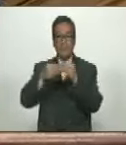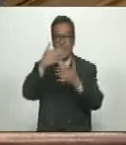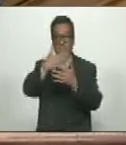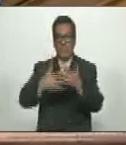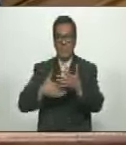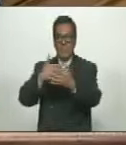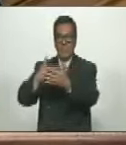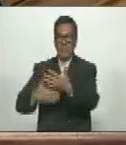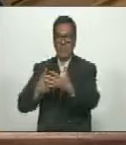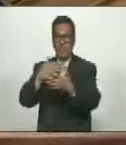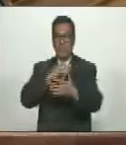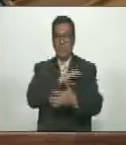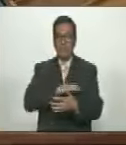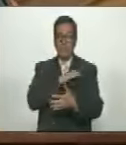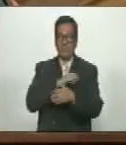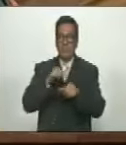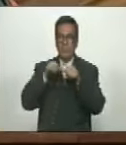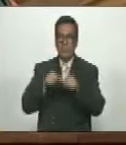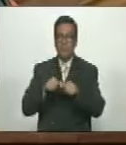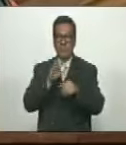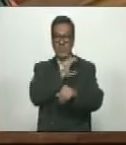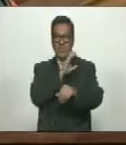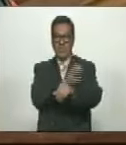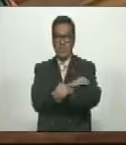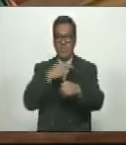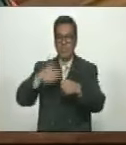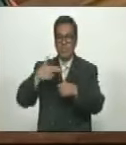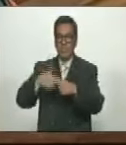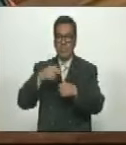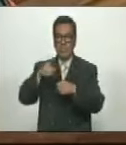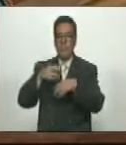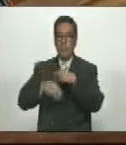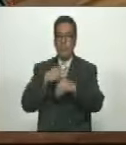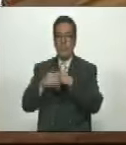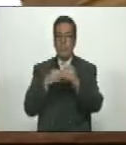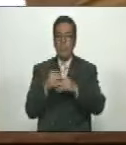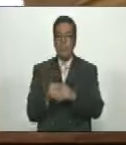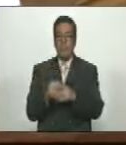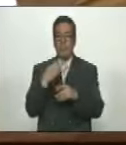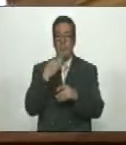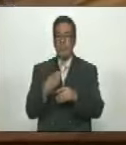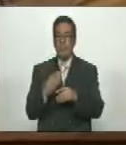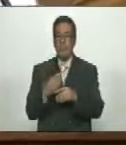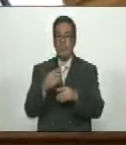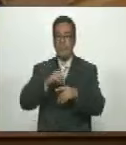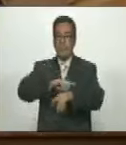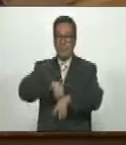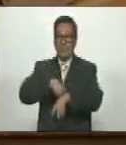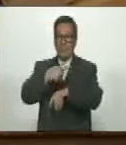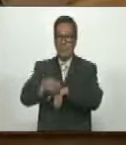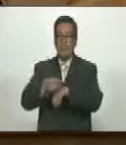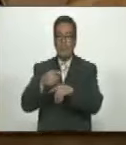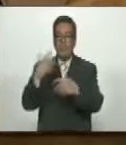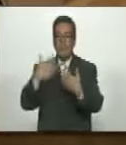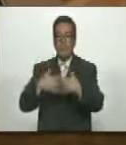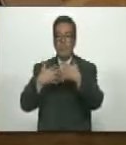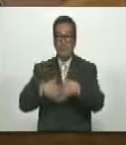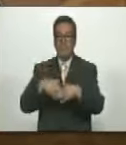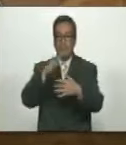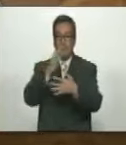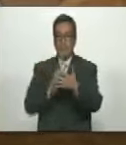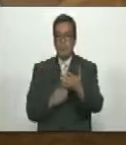Informes Presentados Por La Comisión Permanente De Energía y Petróleo Relacionados Con La Solicitud De Próroga De Las Empresas